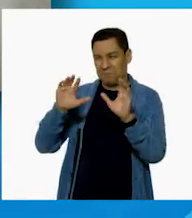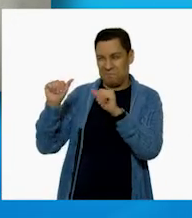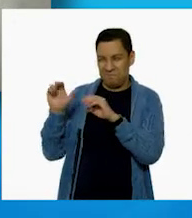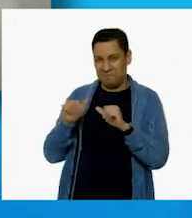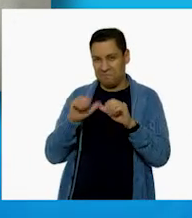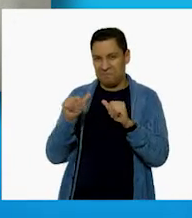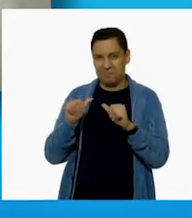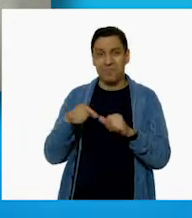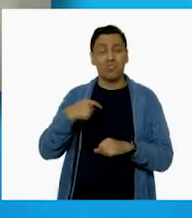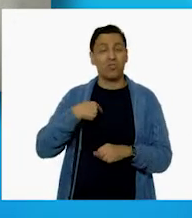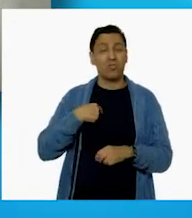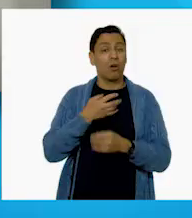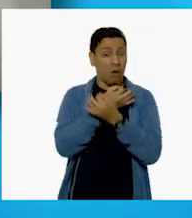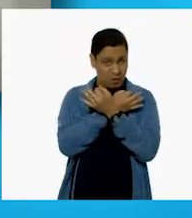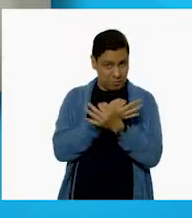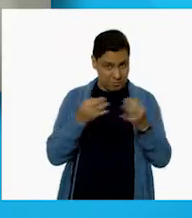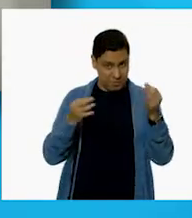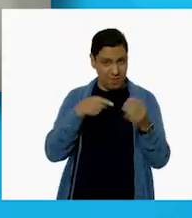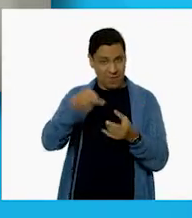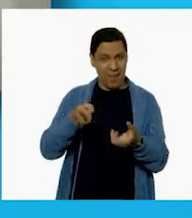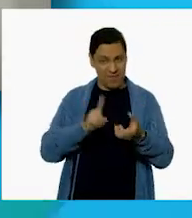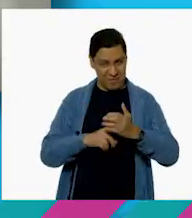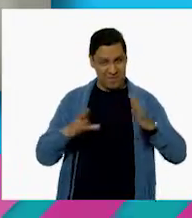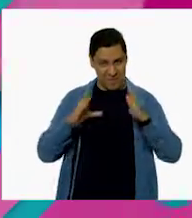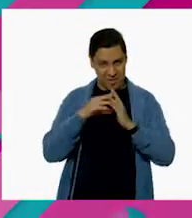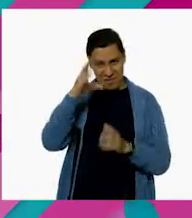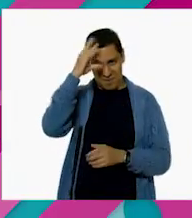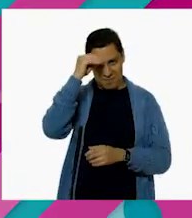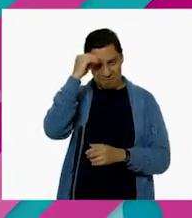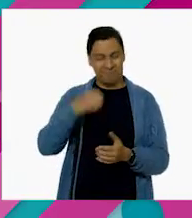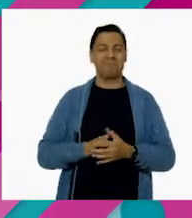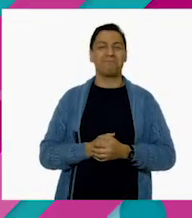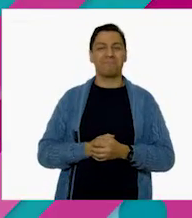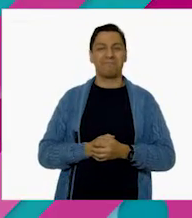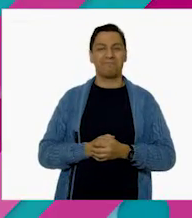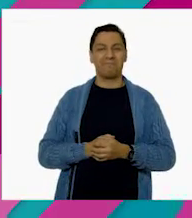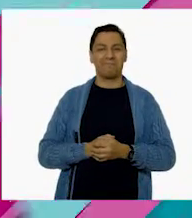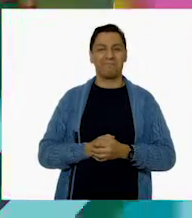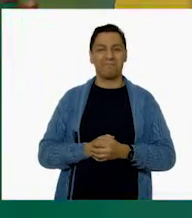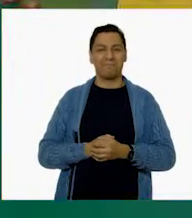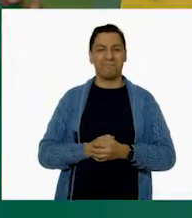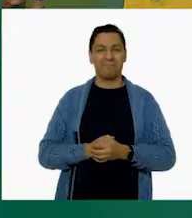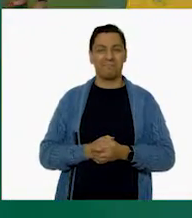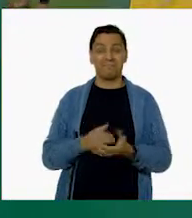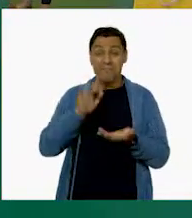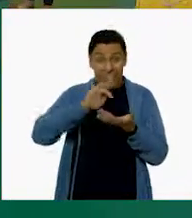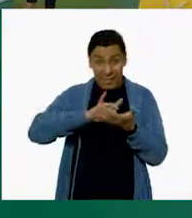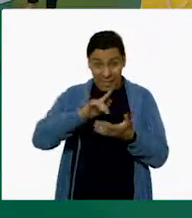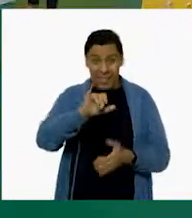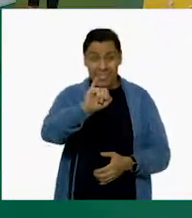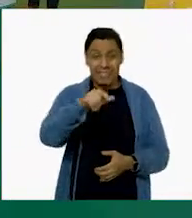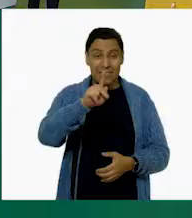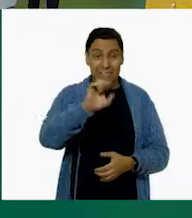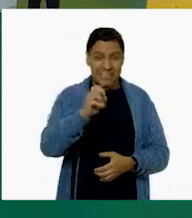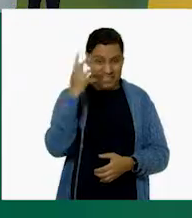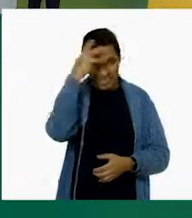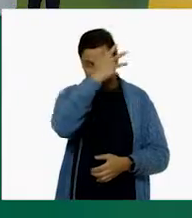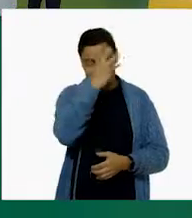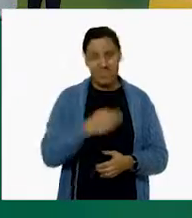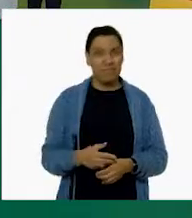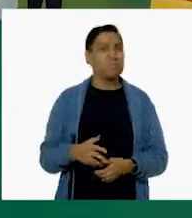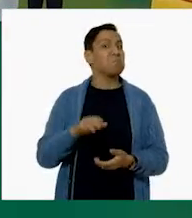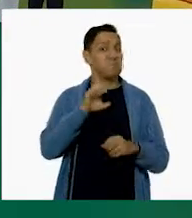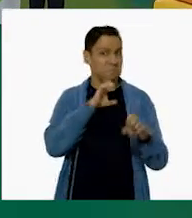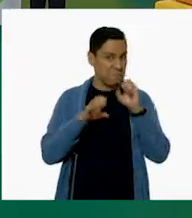Informo para Aprender en Casa de Iker, a María González Jiménez. Muchas gracias, Iker. Qué reportaje tan